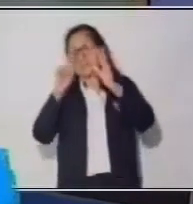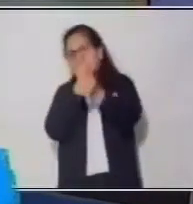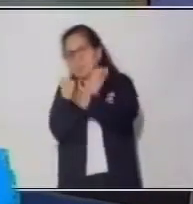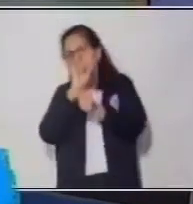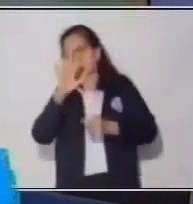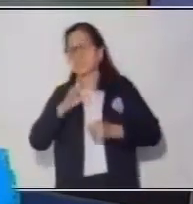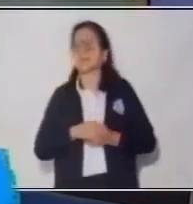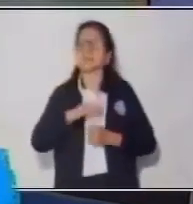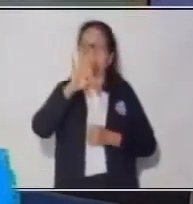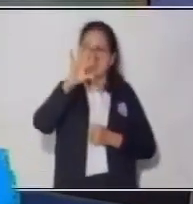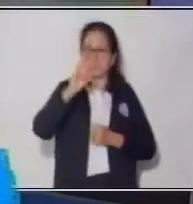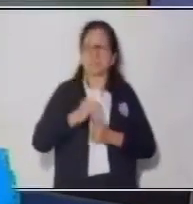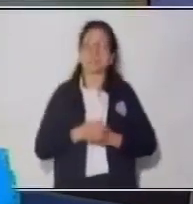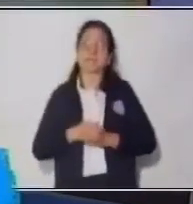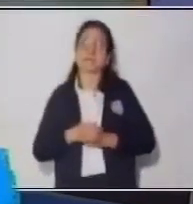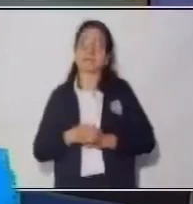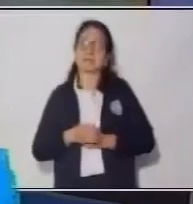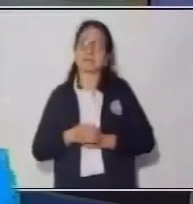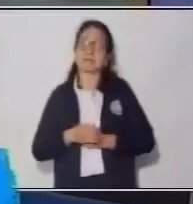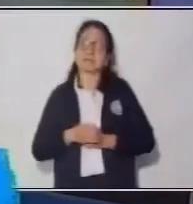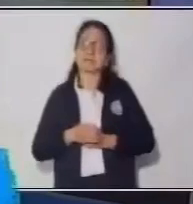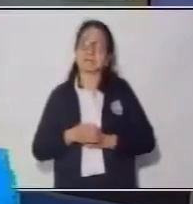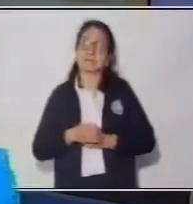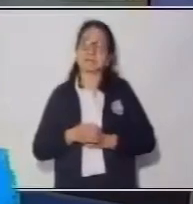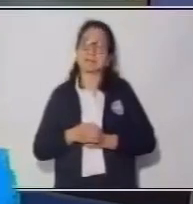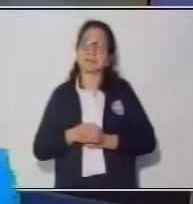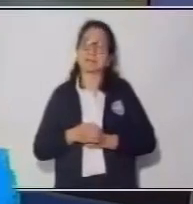30. Muy bien.